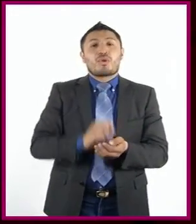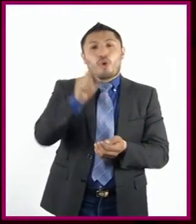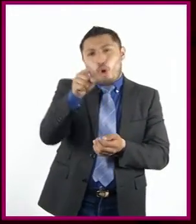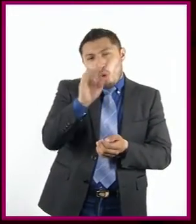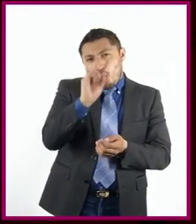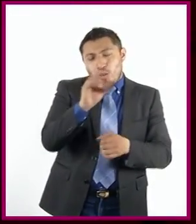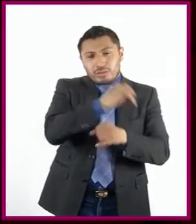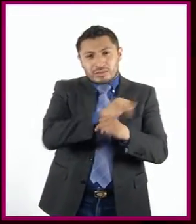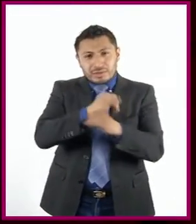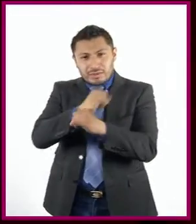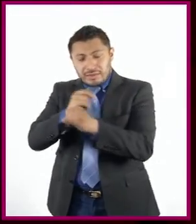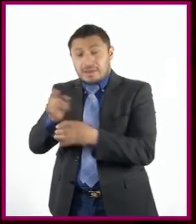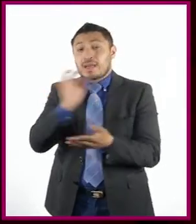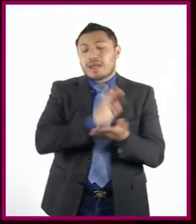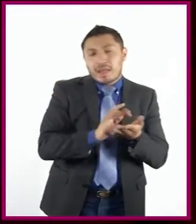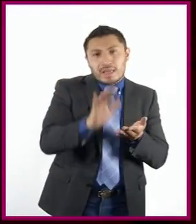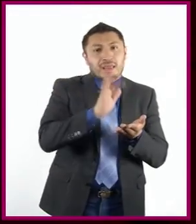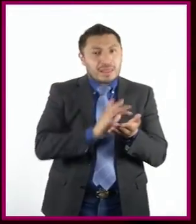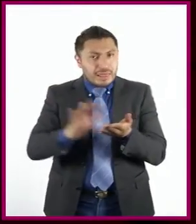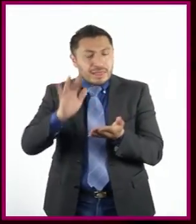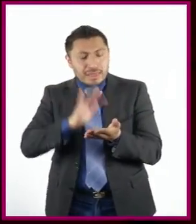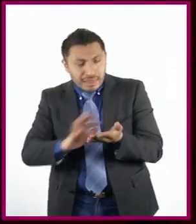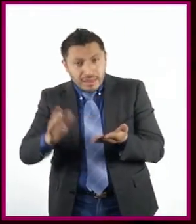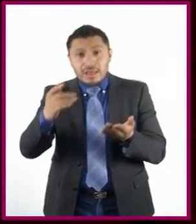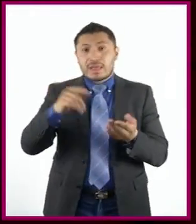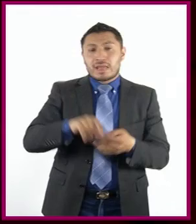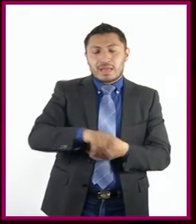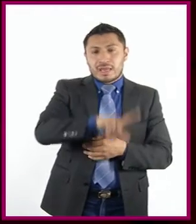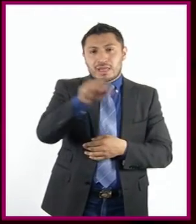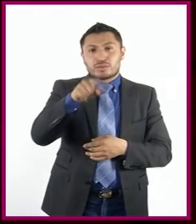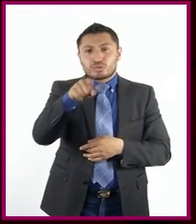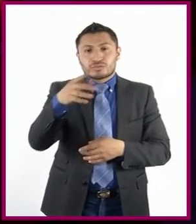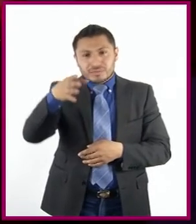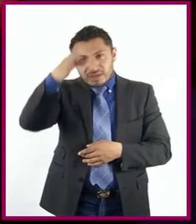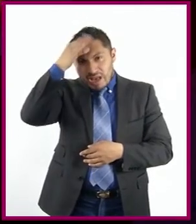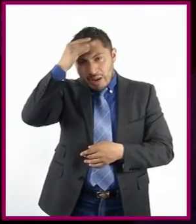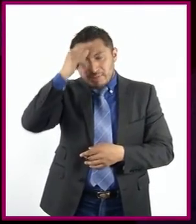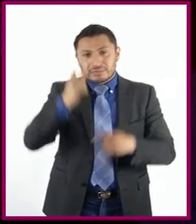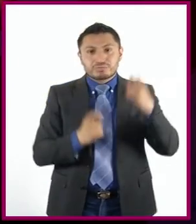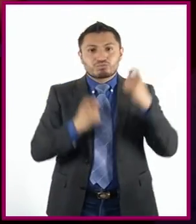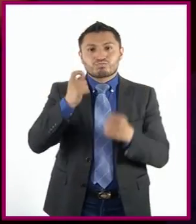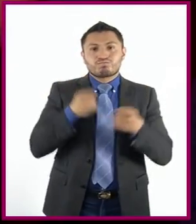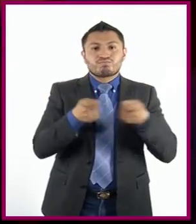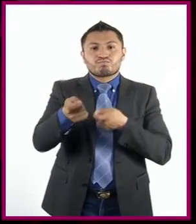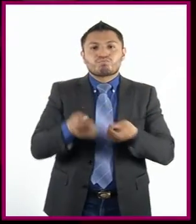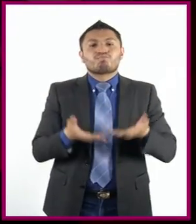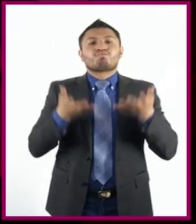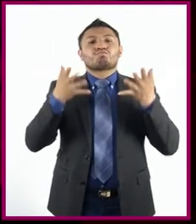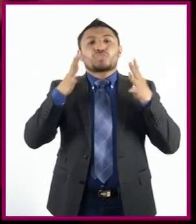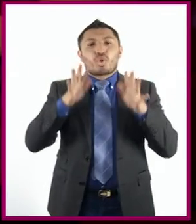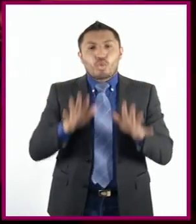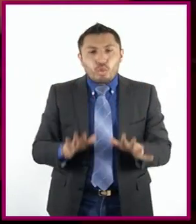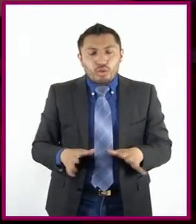adecuada, ajustándola al tipo de texto y controla la respiración. Regulen el volumen de la voz.